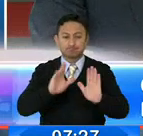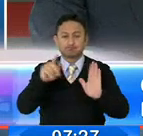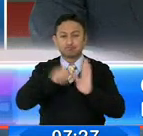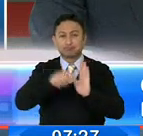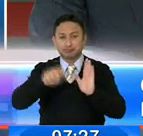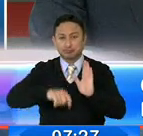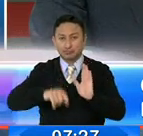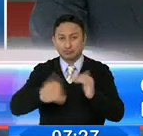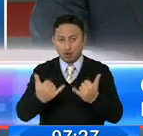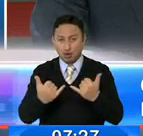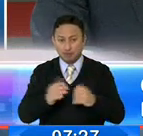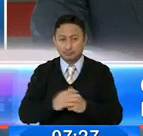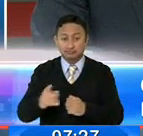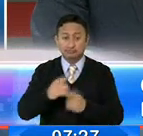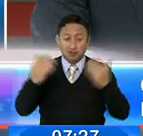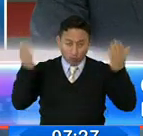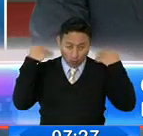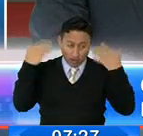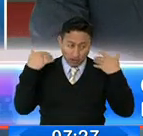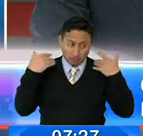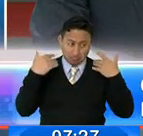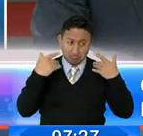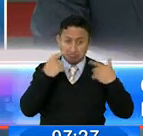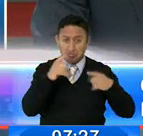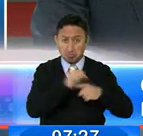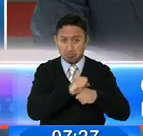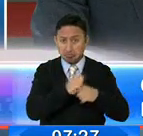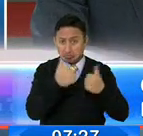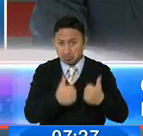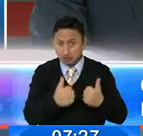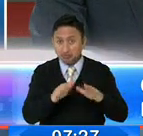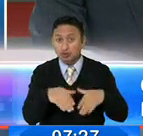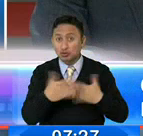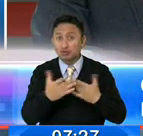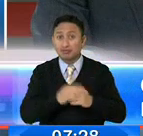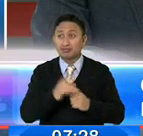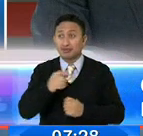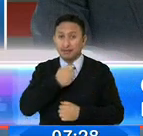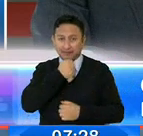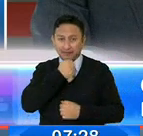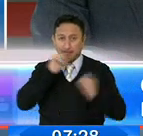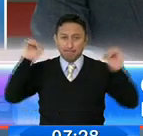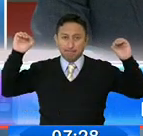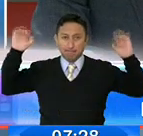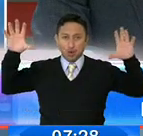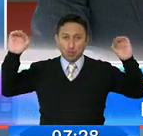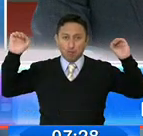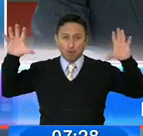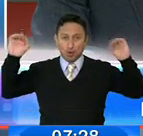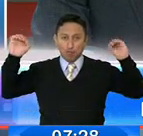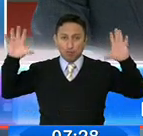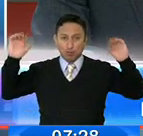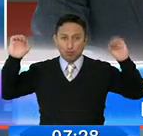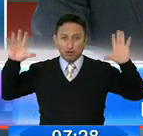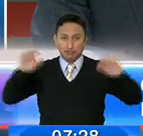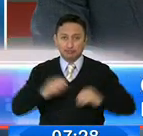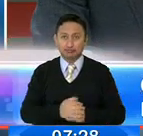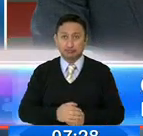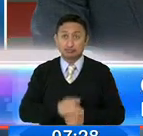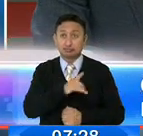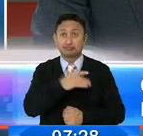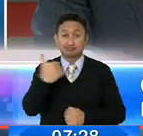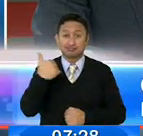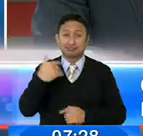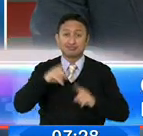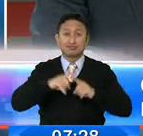ejercicio que está realizando Guayaquil y que me parece interesante, que es a través de los megáfonos, mediante el circuito de video que tienen las